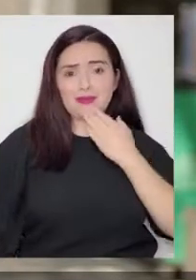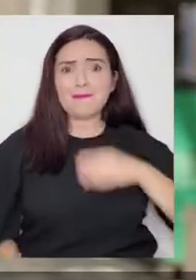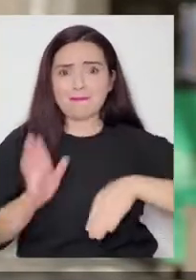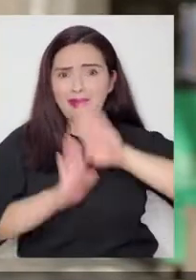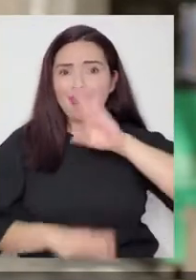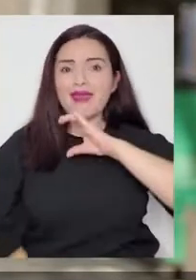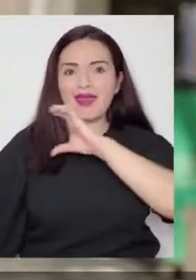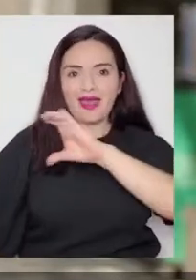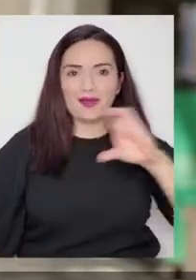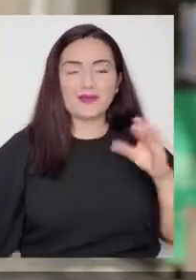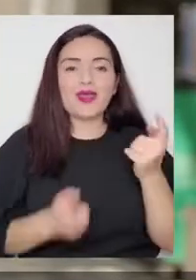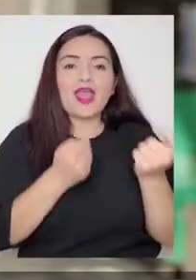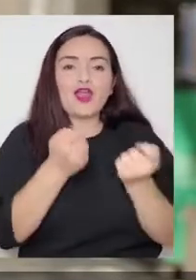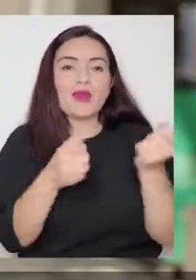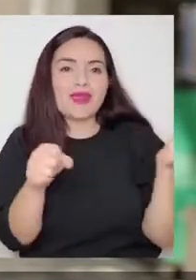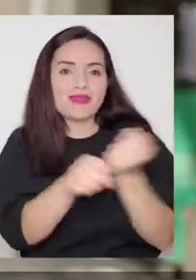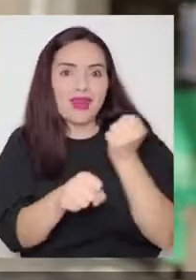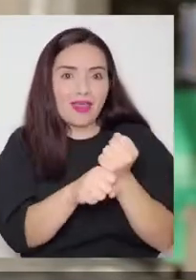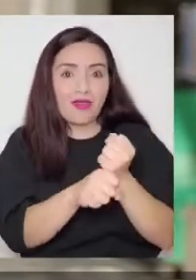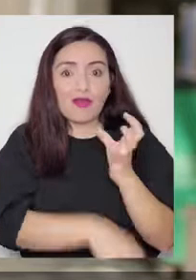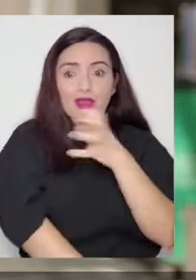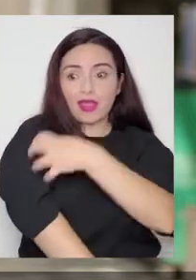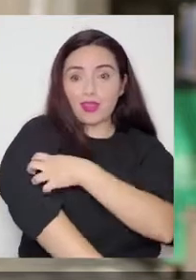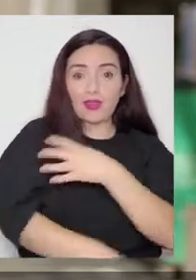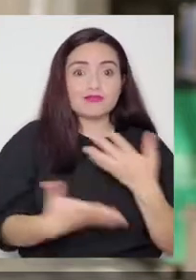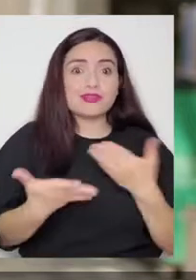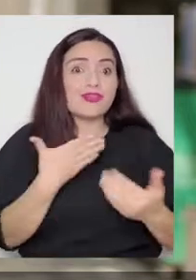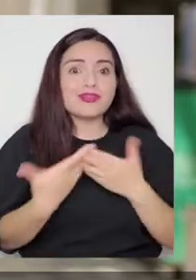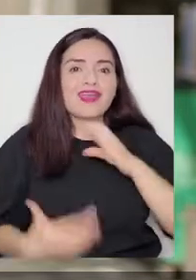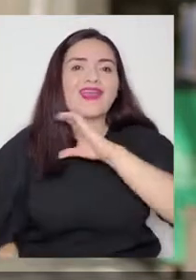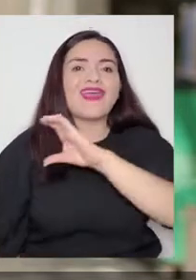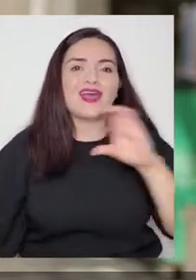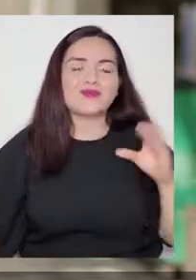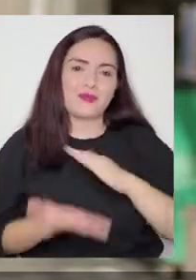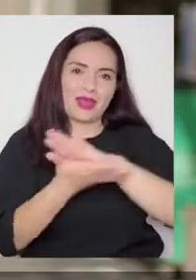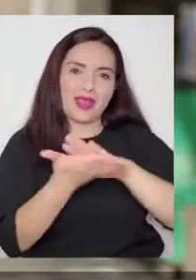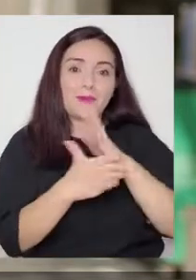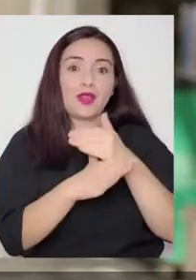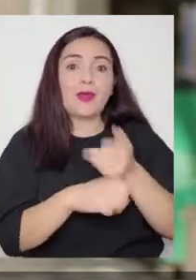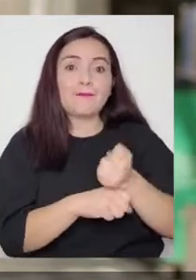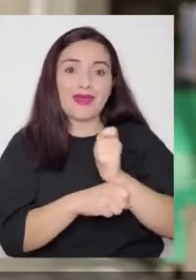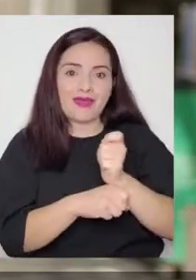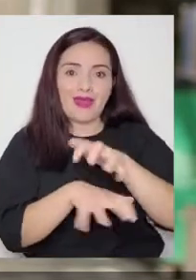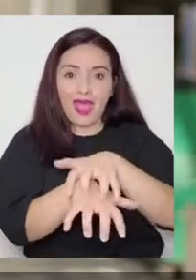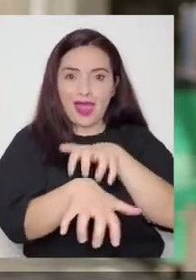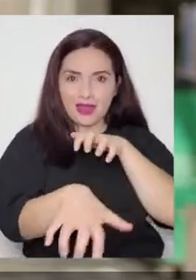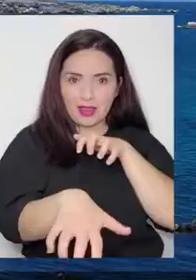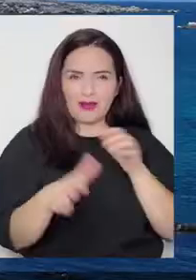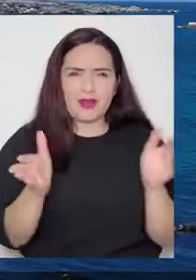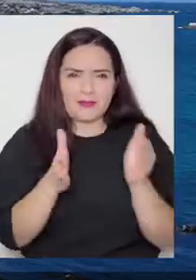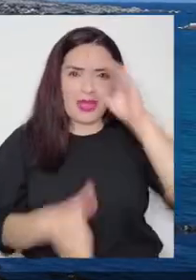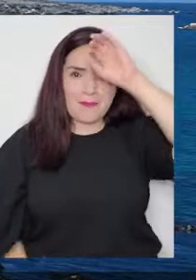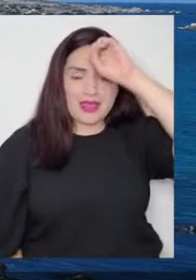Las actividades económicas en la región se desarrollan preferentemente en el mundo rural. Por ejemplo, la actividad pesquera, la actividad agrícola,